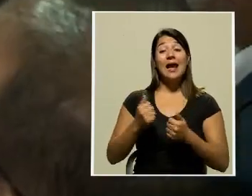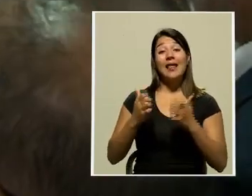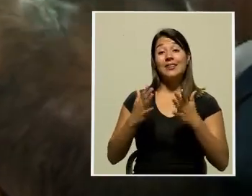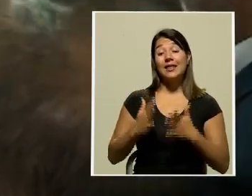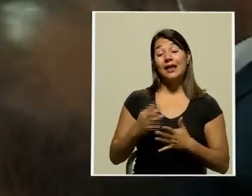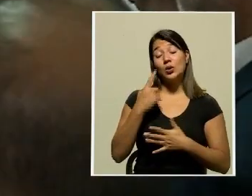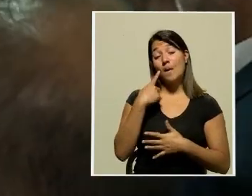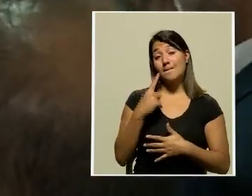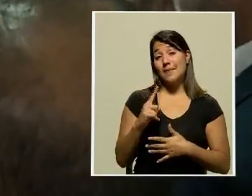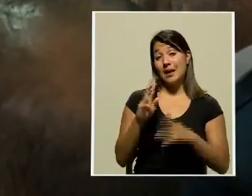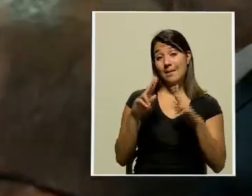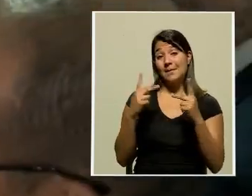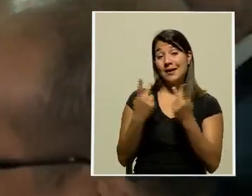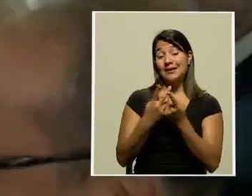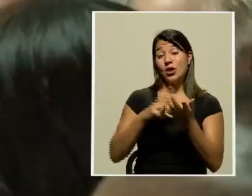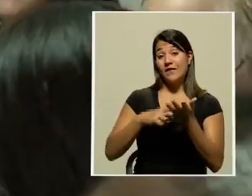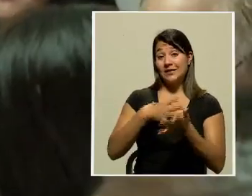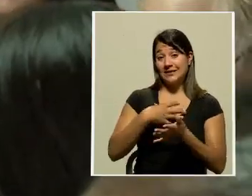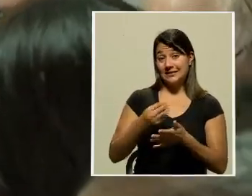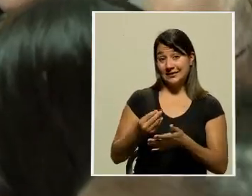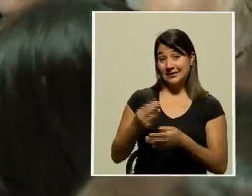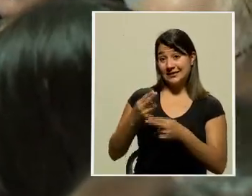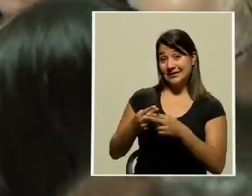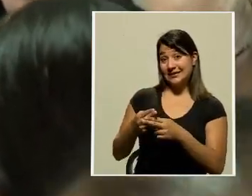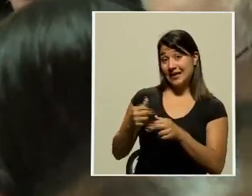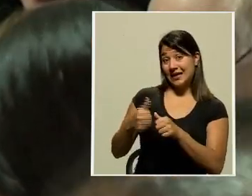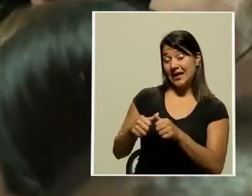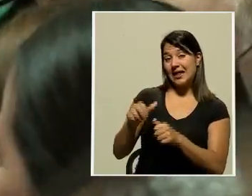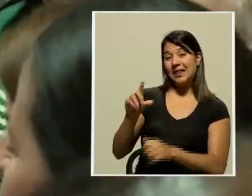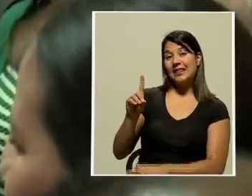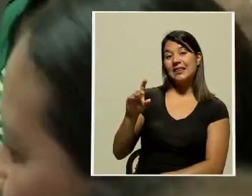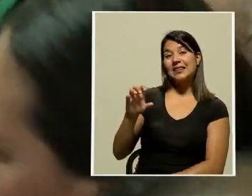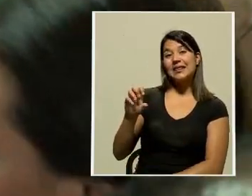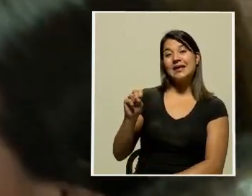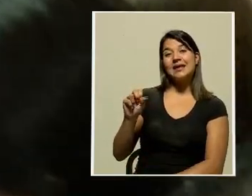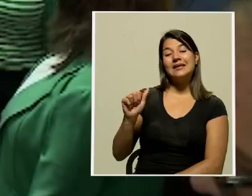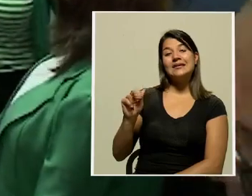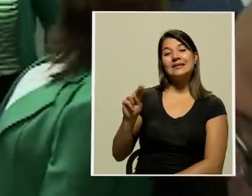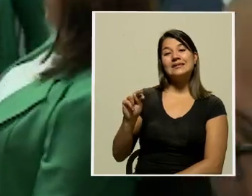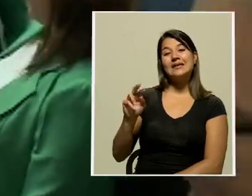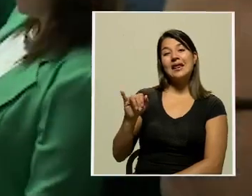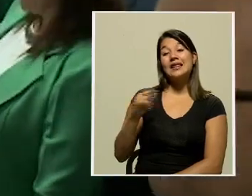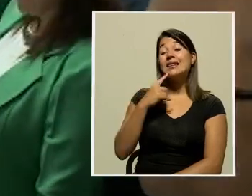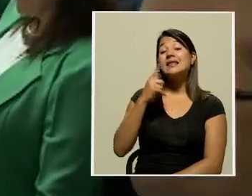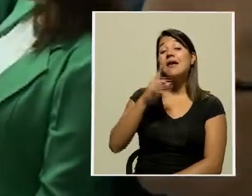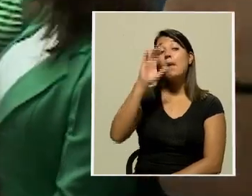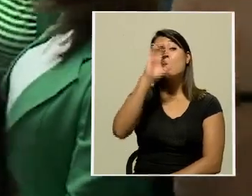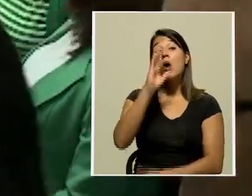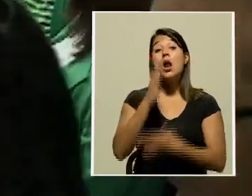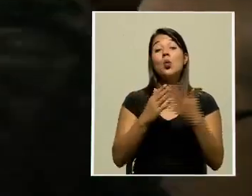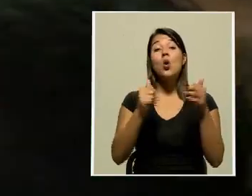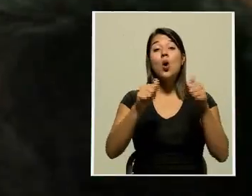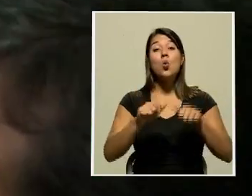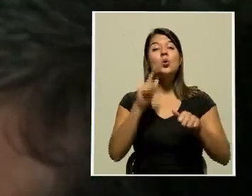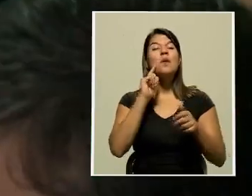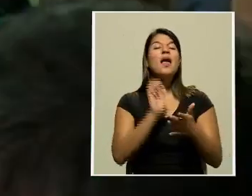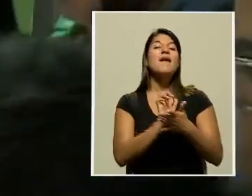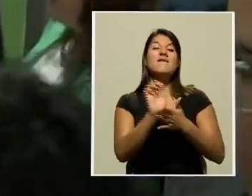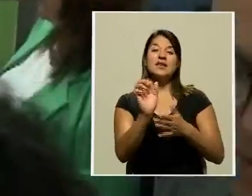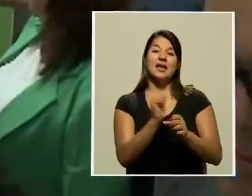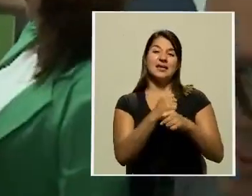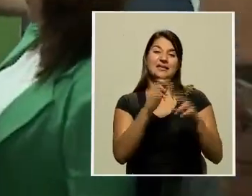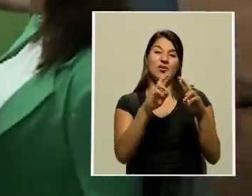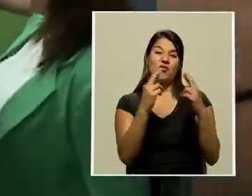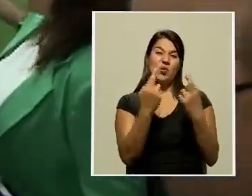partido Liberación Nacional, Antonio Álvarez de Santi, indicó que la agrupación debe buscar un acuerdo para evitar la convocatoria a